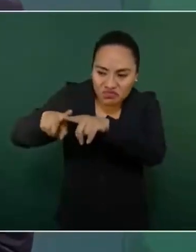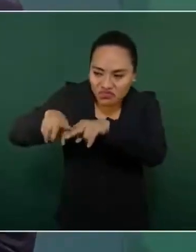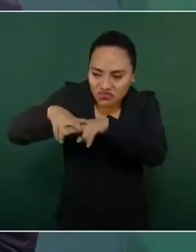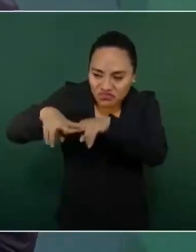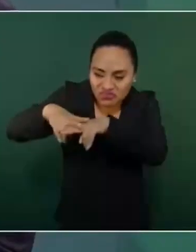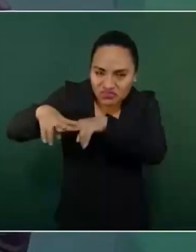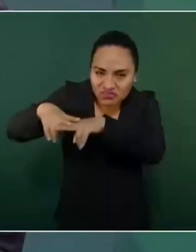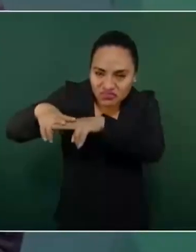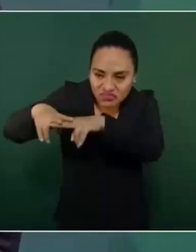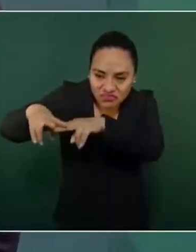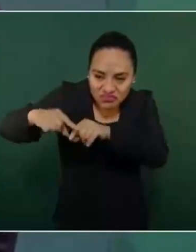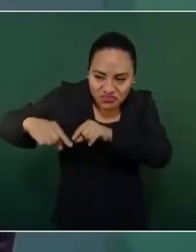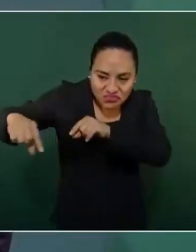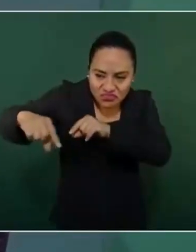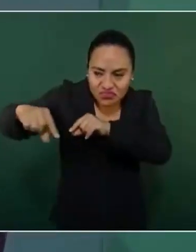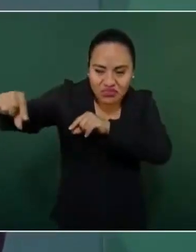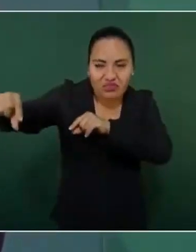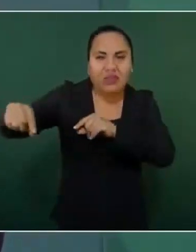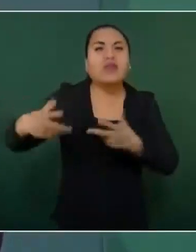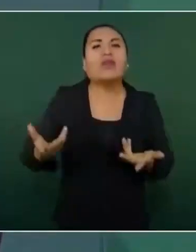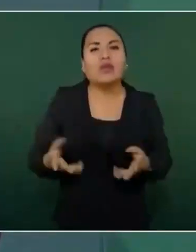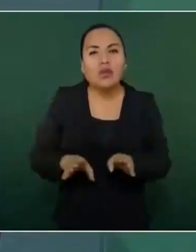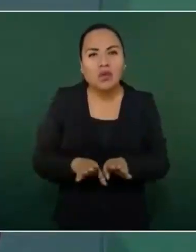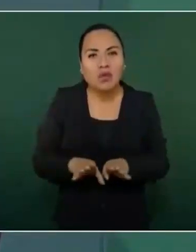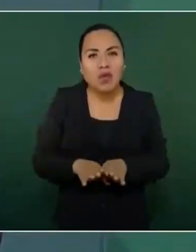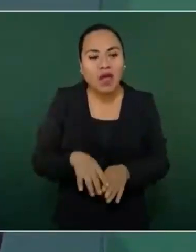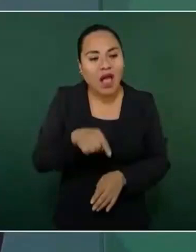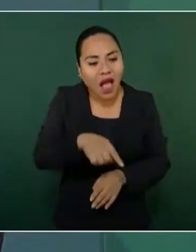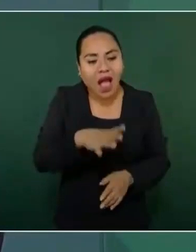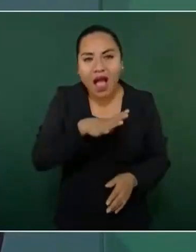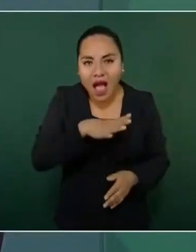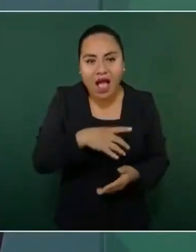todo es presupuesto público, es dinero del pueblo.